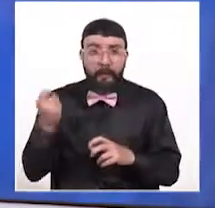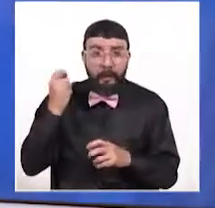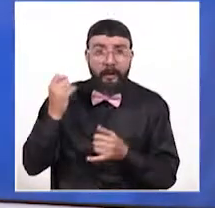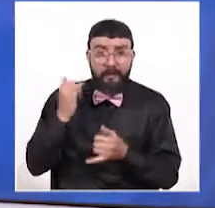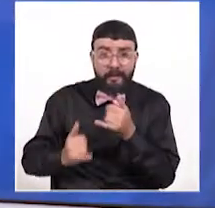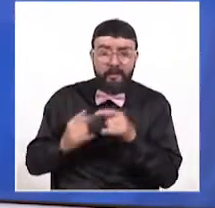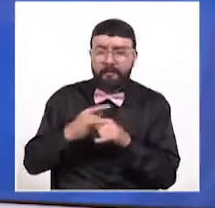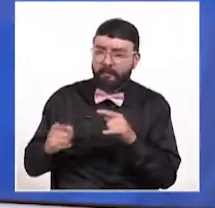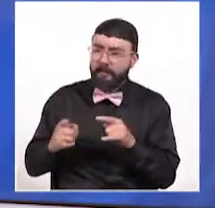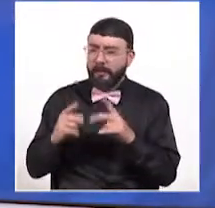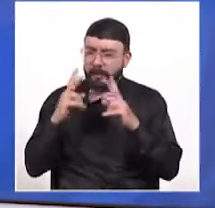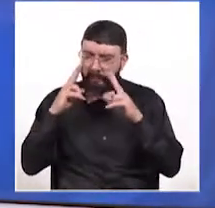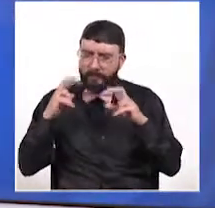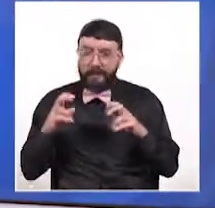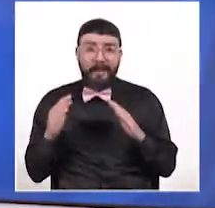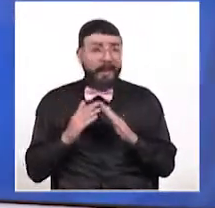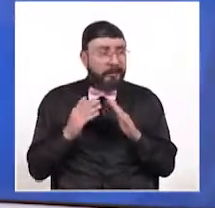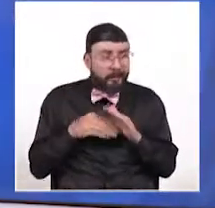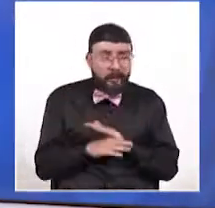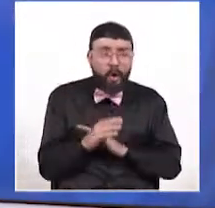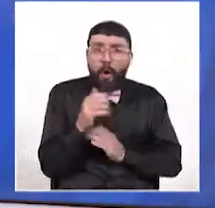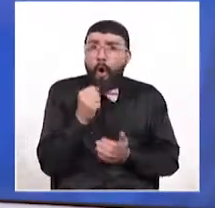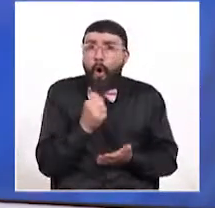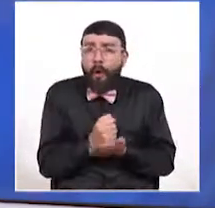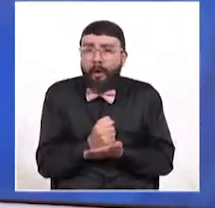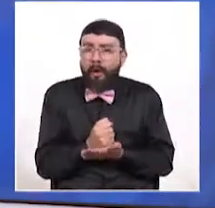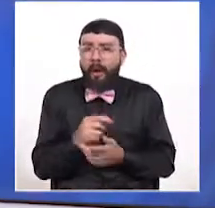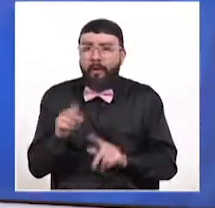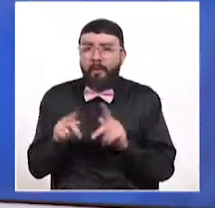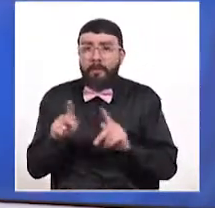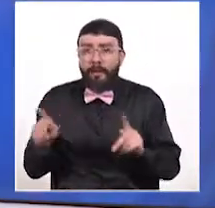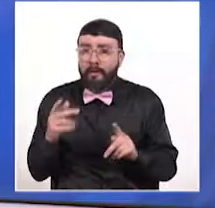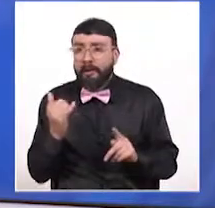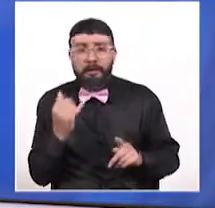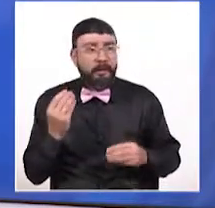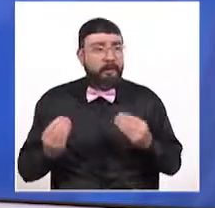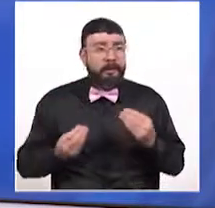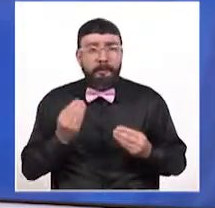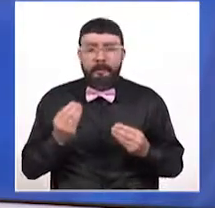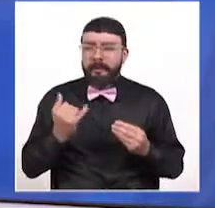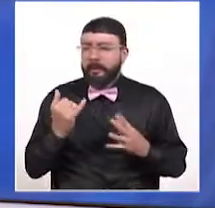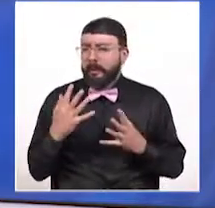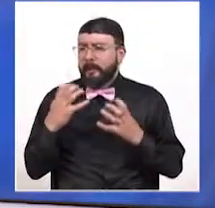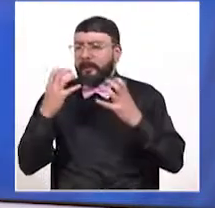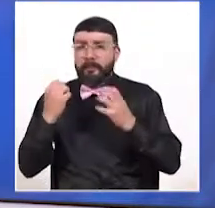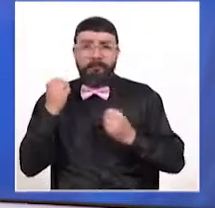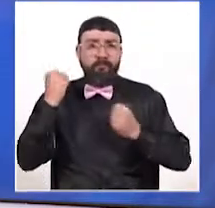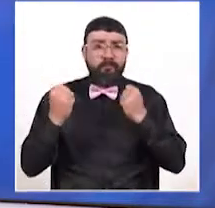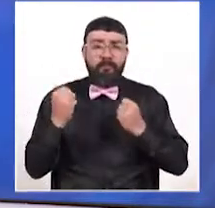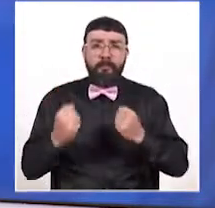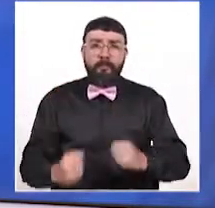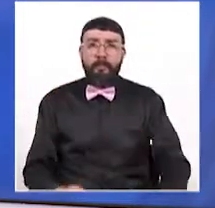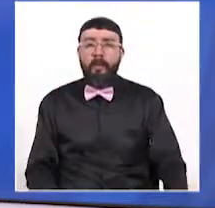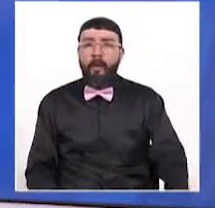indican que el confinamiento ha generado en las personas episodios de estrés y ansiedad.